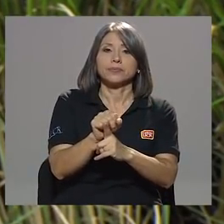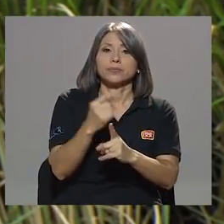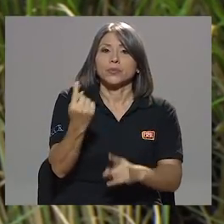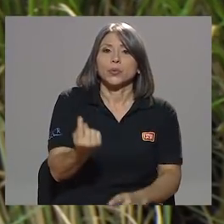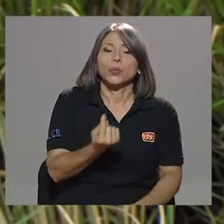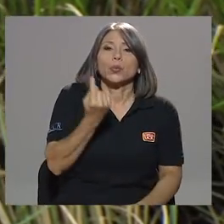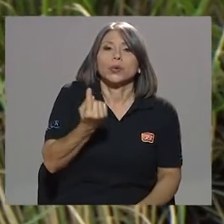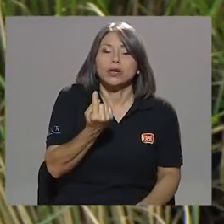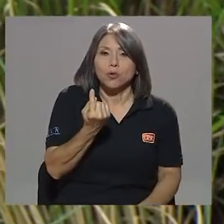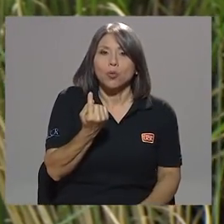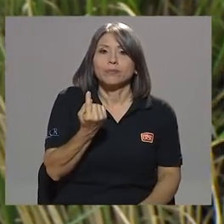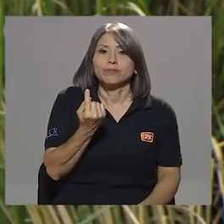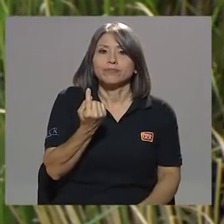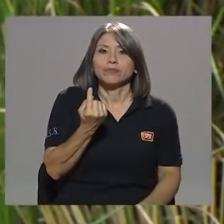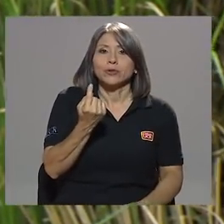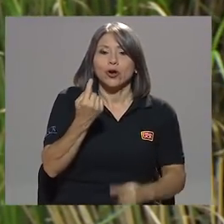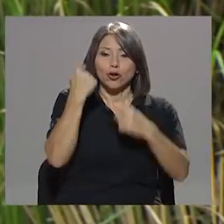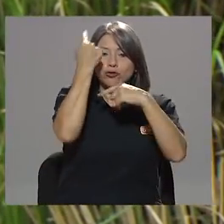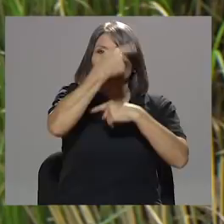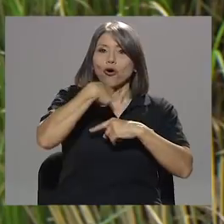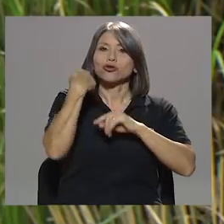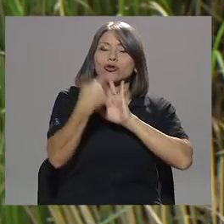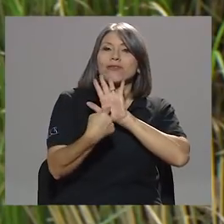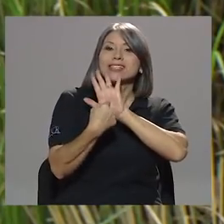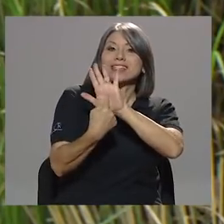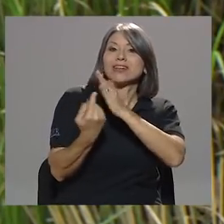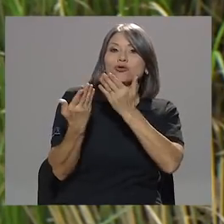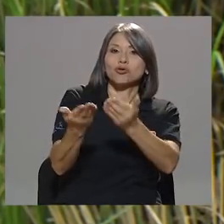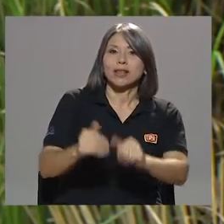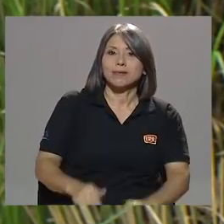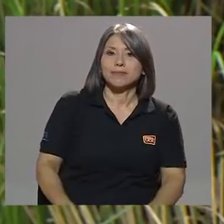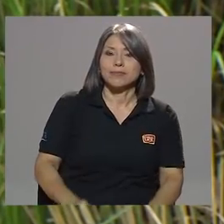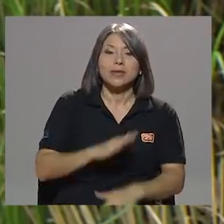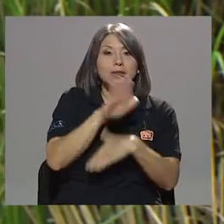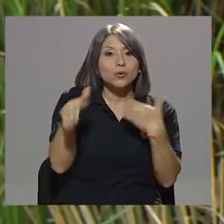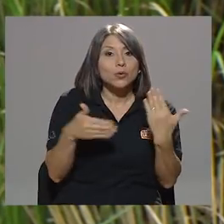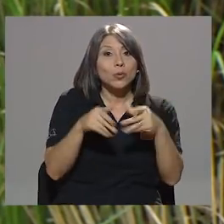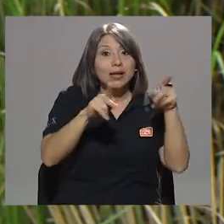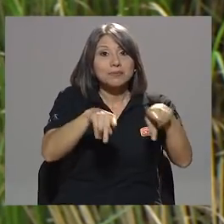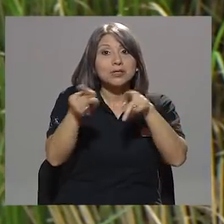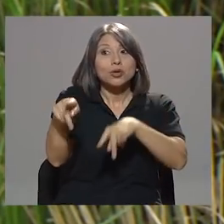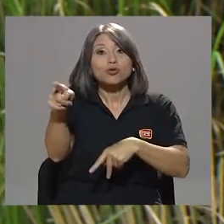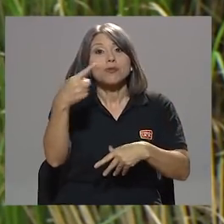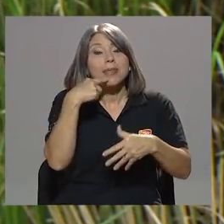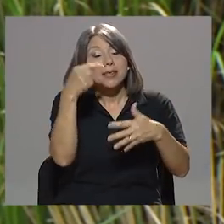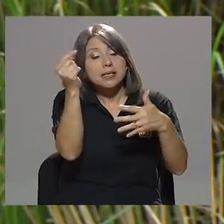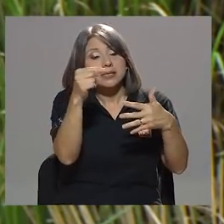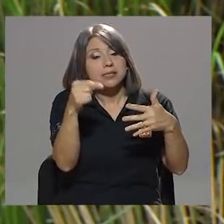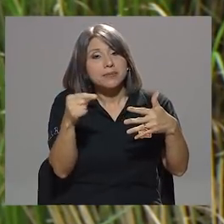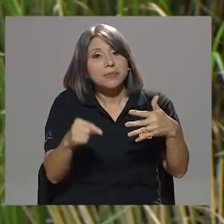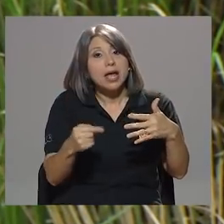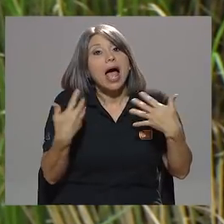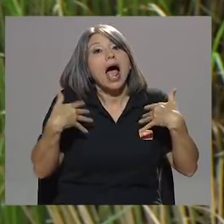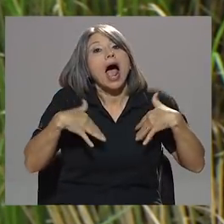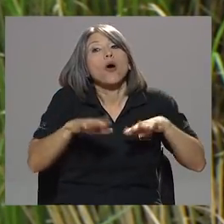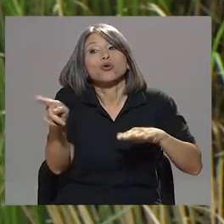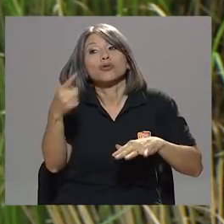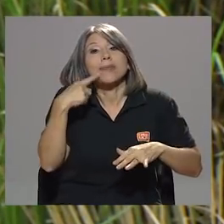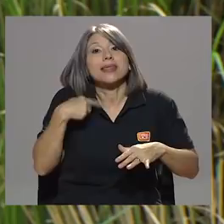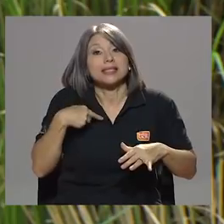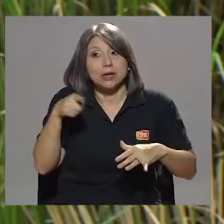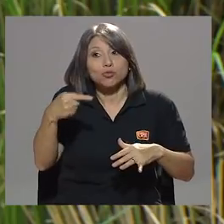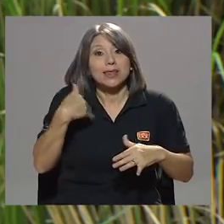único rostro visible es usted y todas las personas que usted me comenta aunque me diga que tenga pruebas,